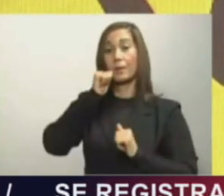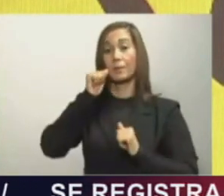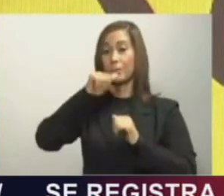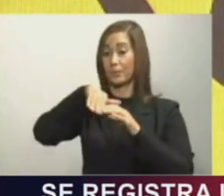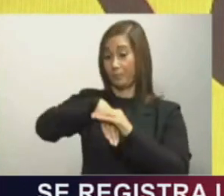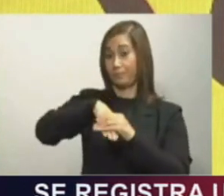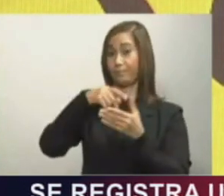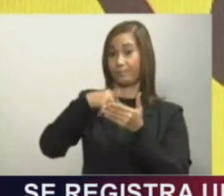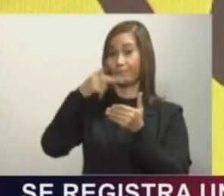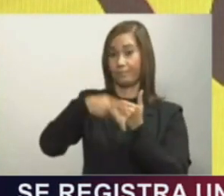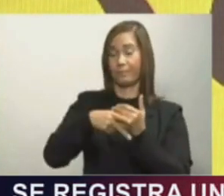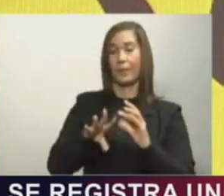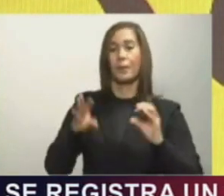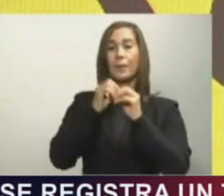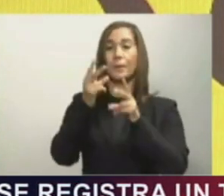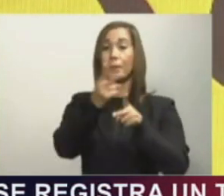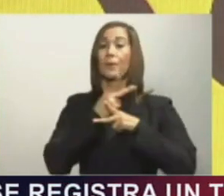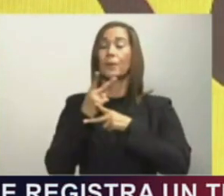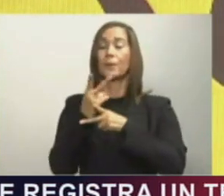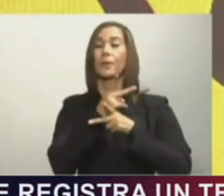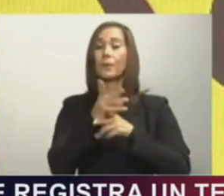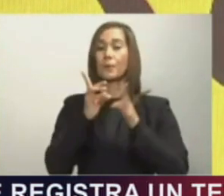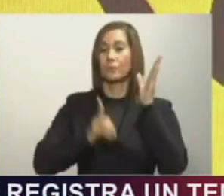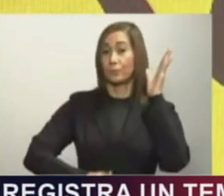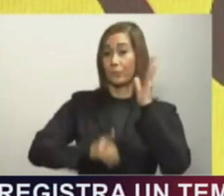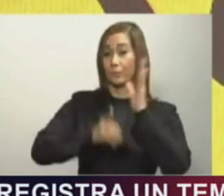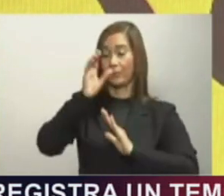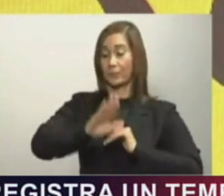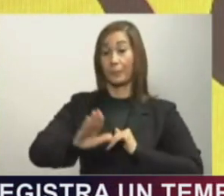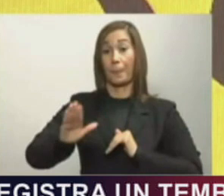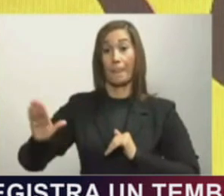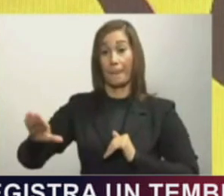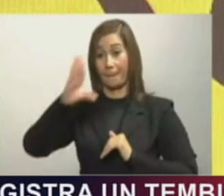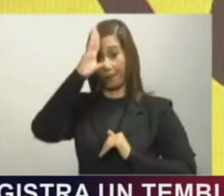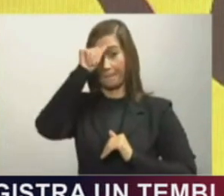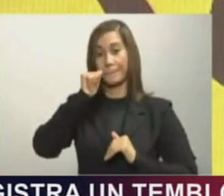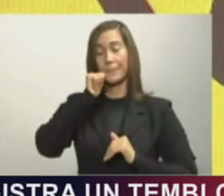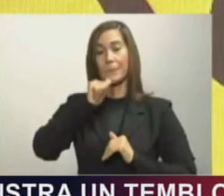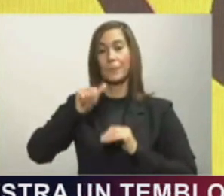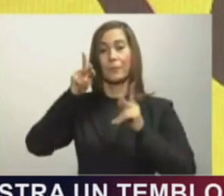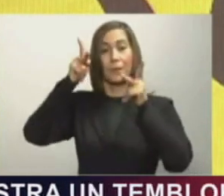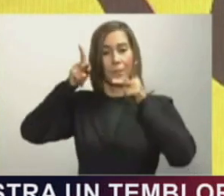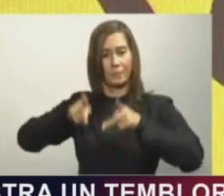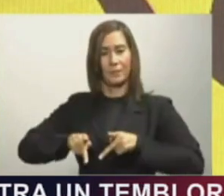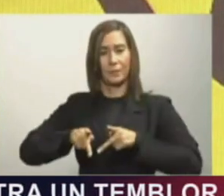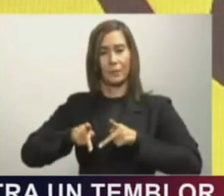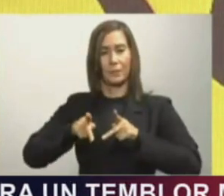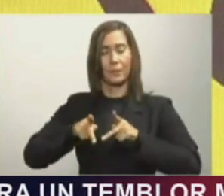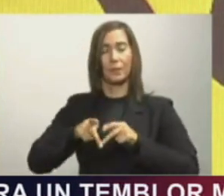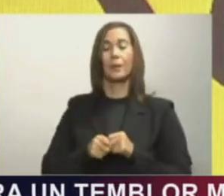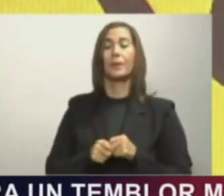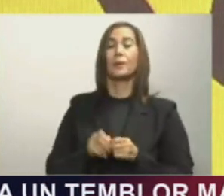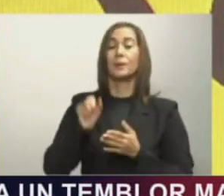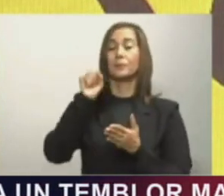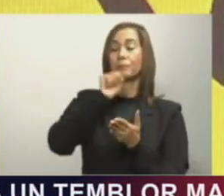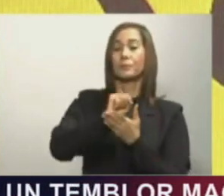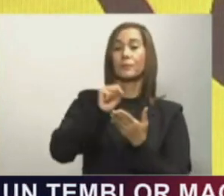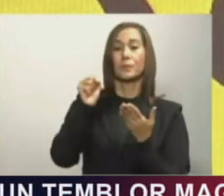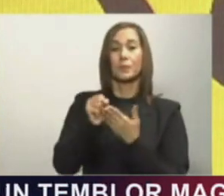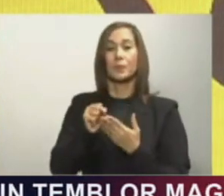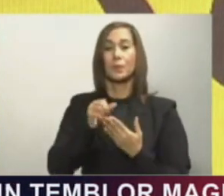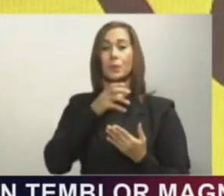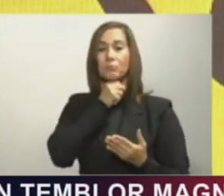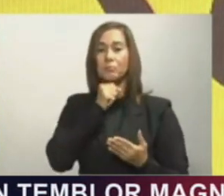y más cuidado como derecho enfocado en niños y niñas y personas en situación de dependencia a adultos mayores